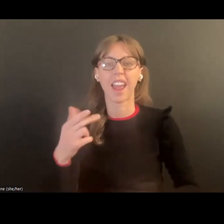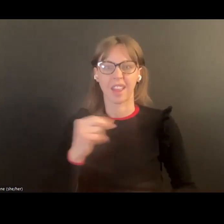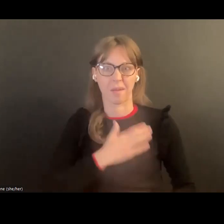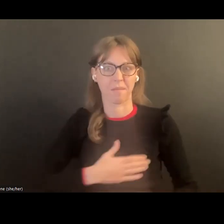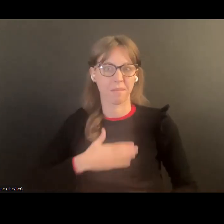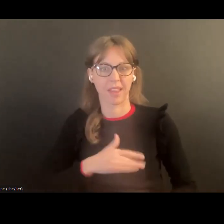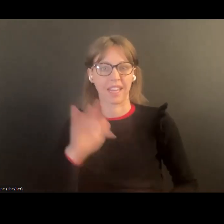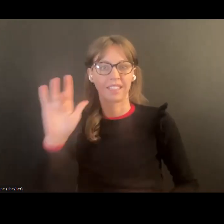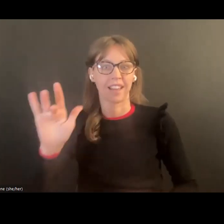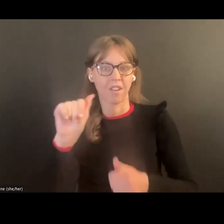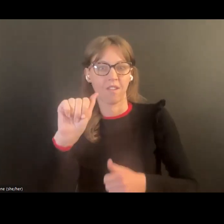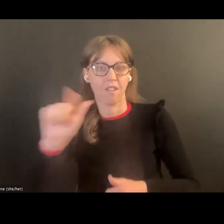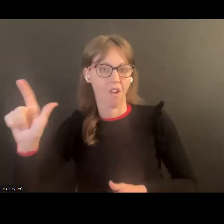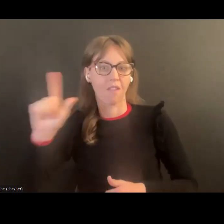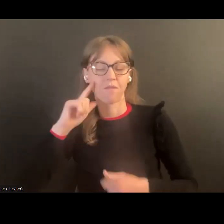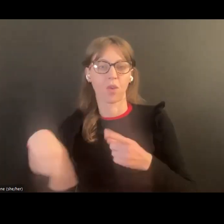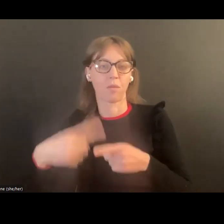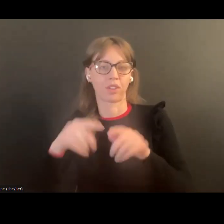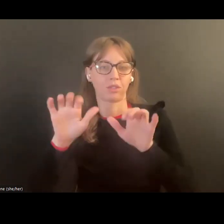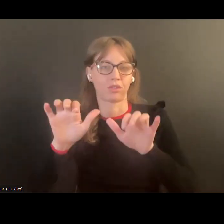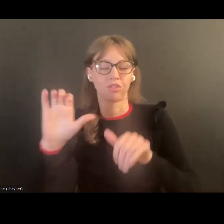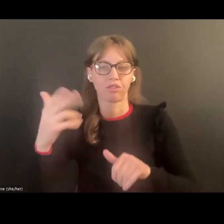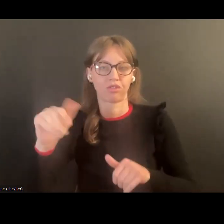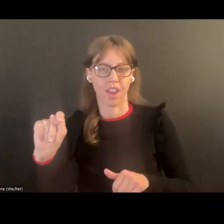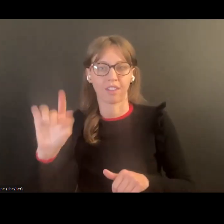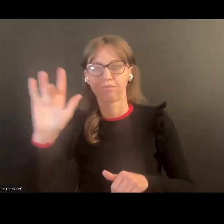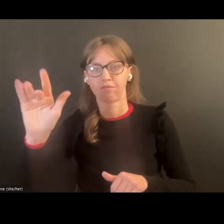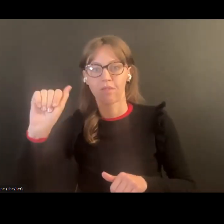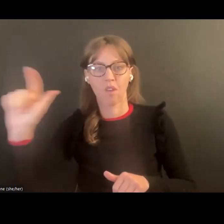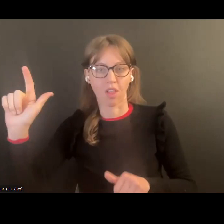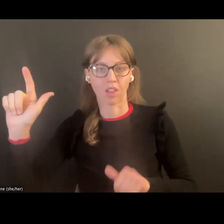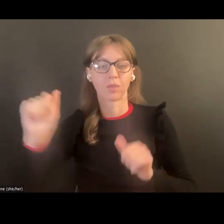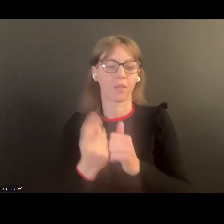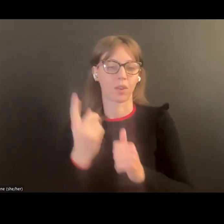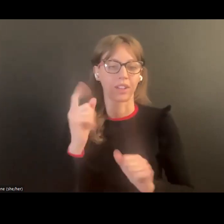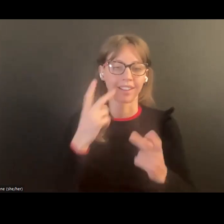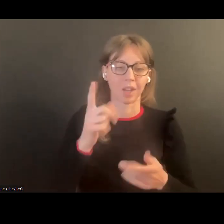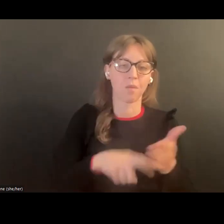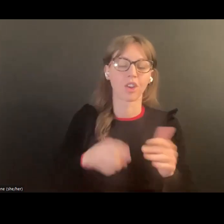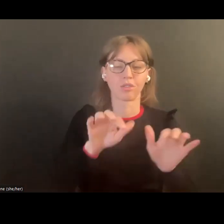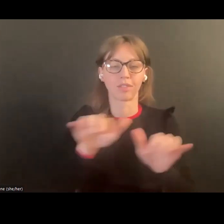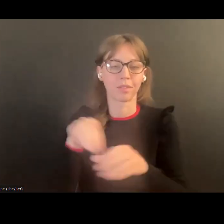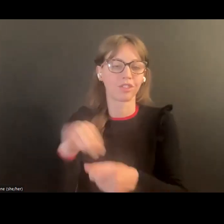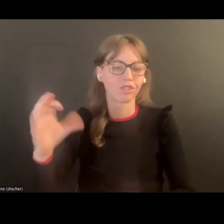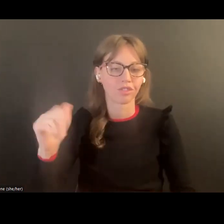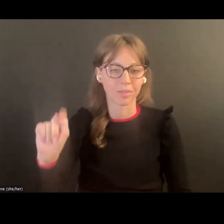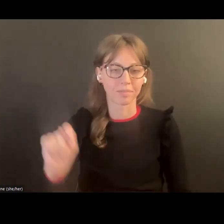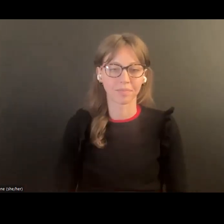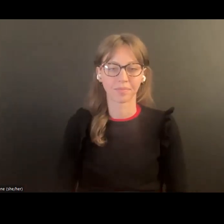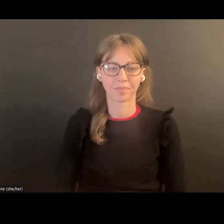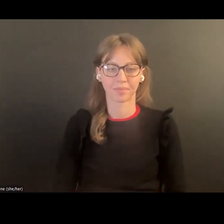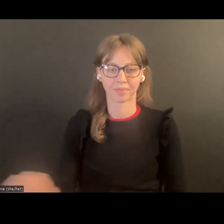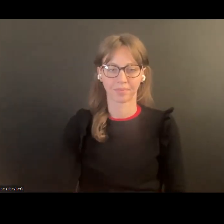y pueden también escoger en el chat a todos para que todos puedan ver lo que está compartiendo en el chat.